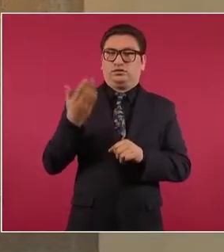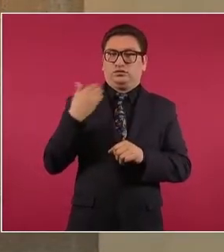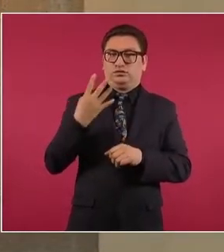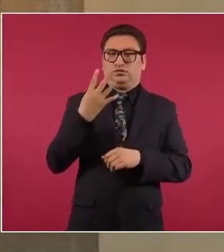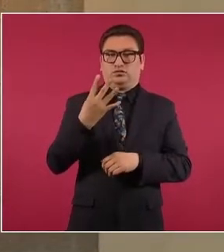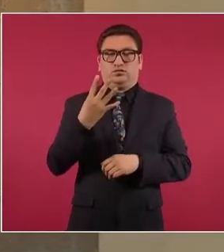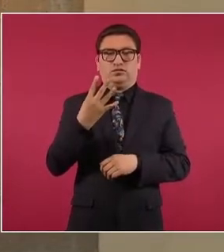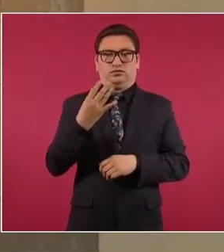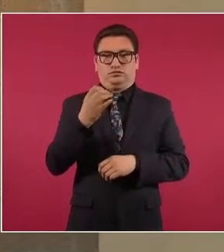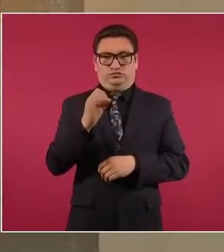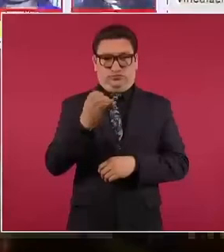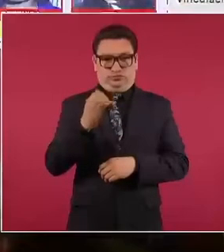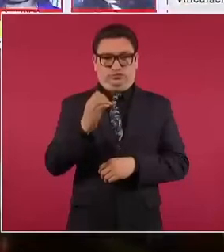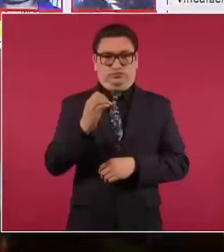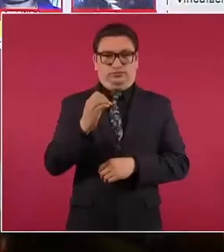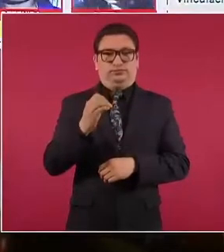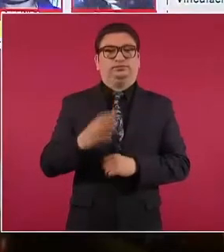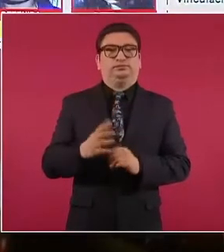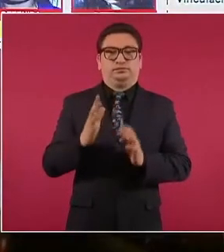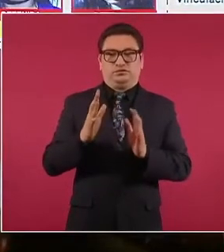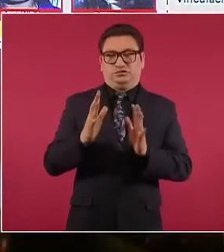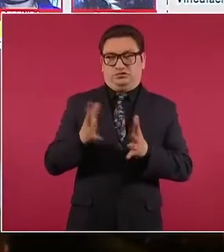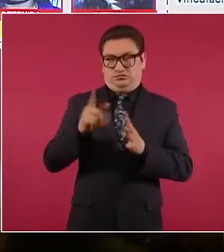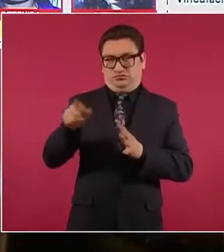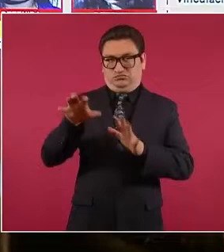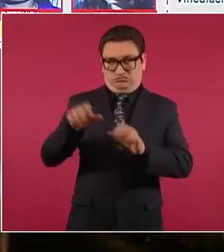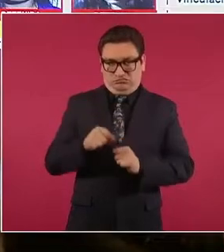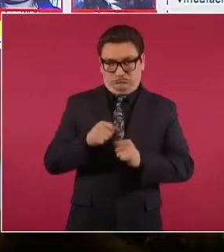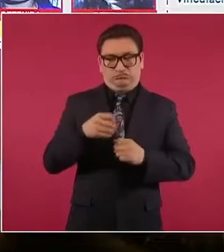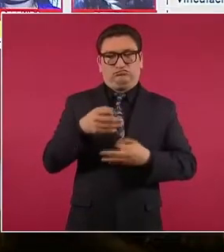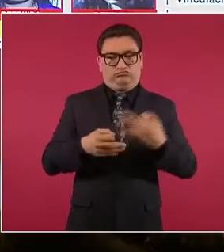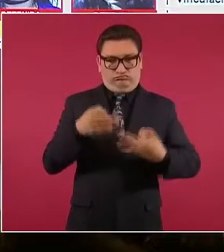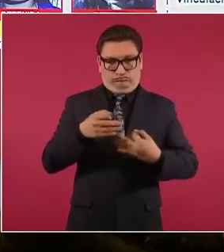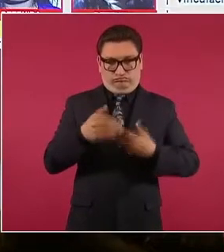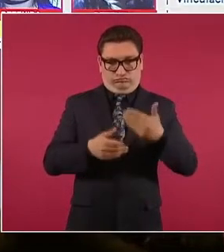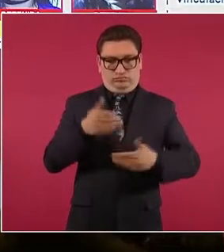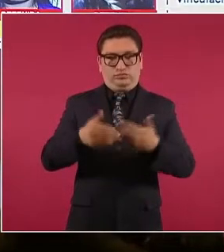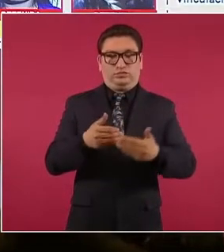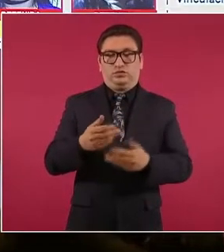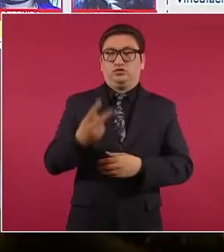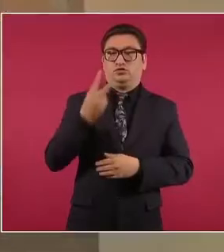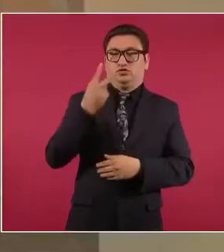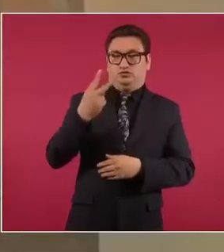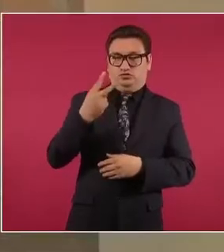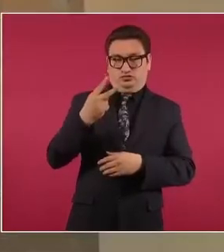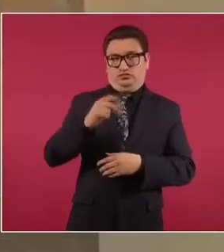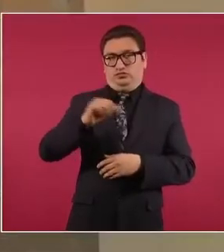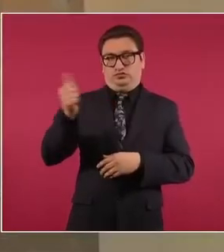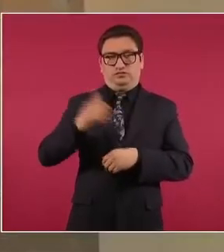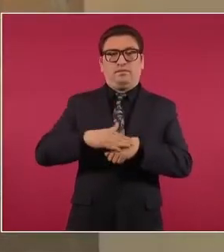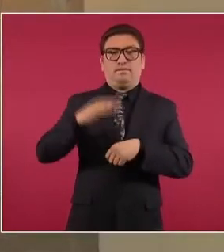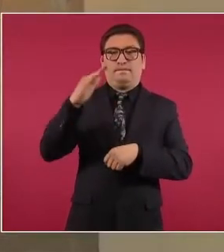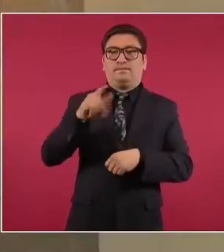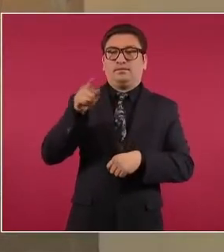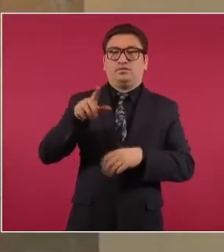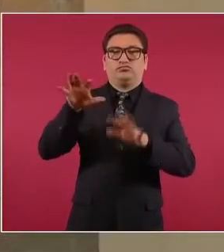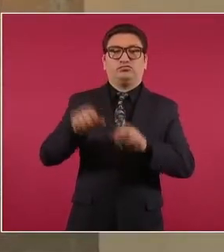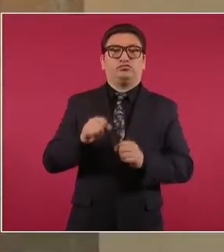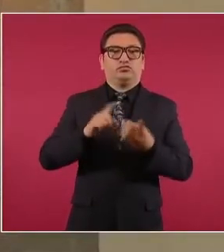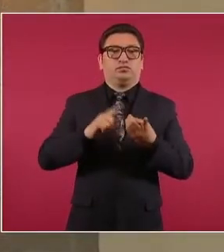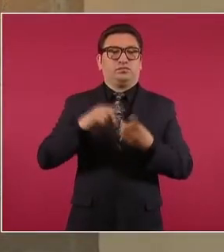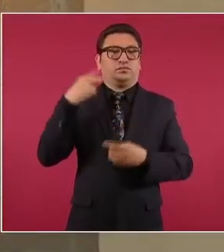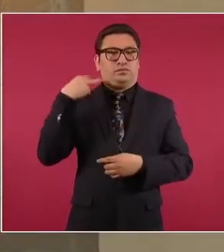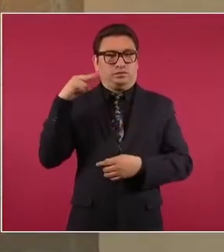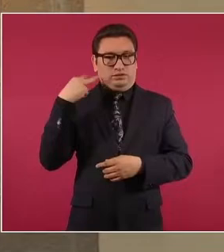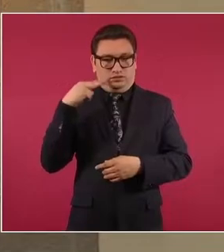4 de octubre y ya fueron vinculados a proceso y dos más que fueron detenidos en Veracruz.